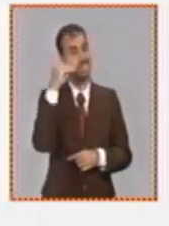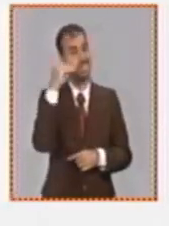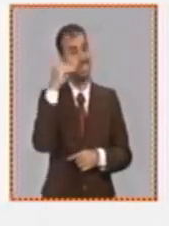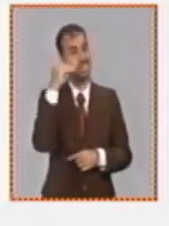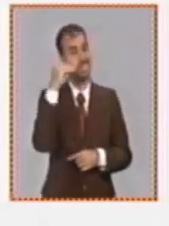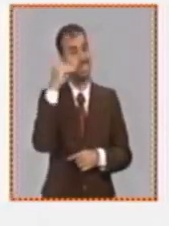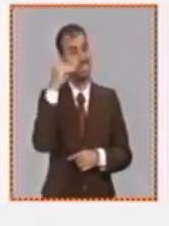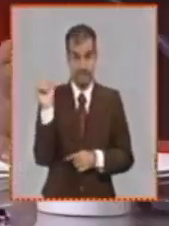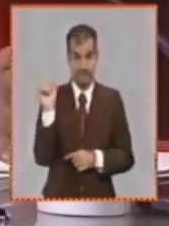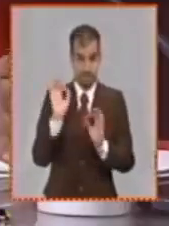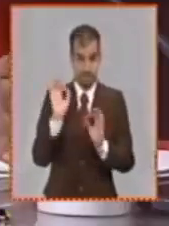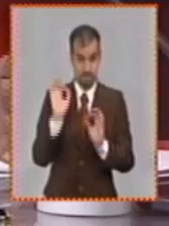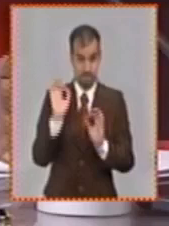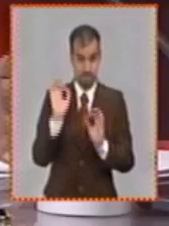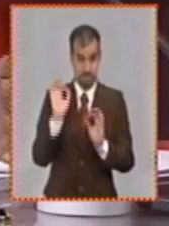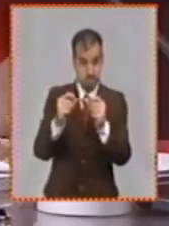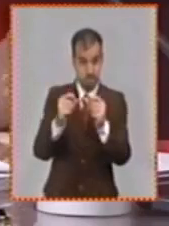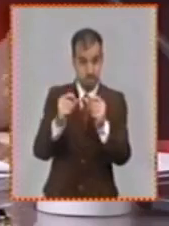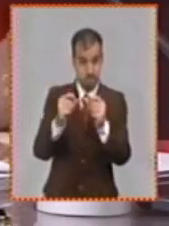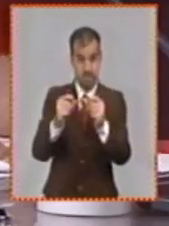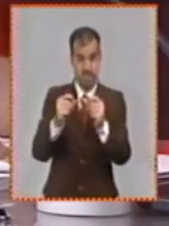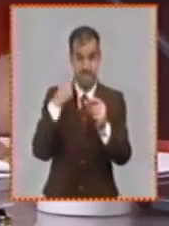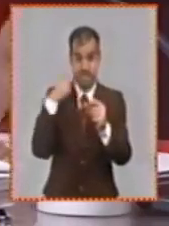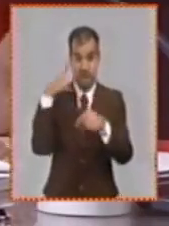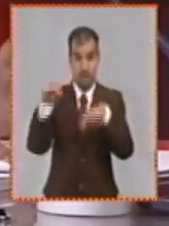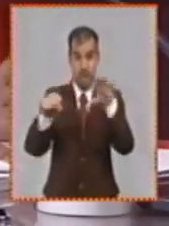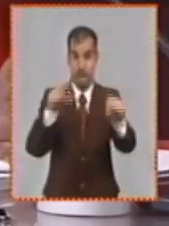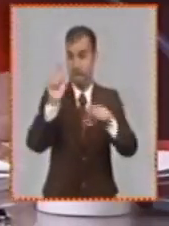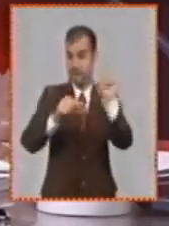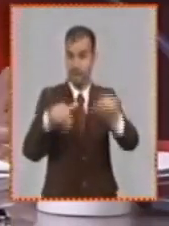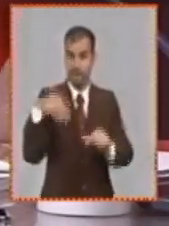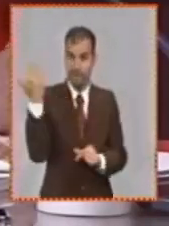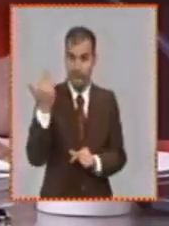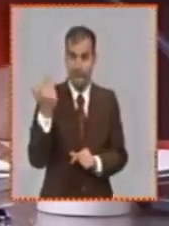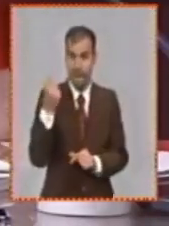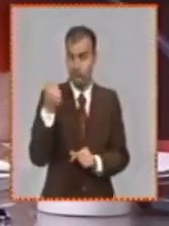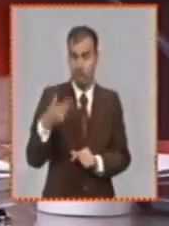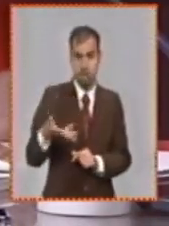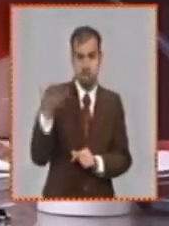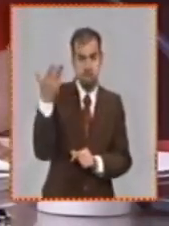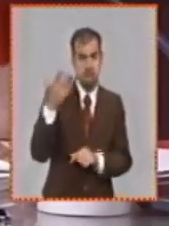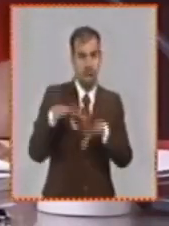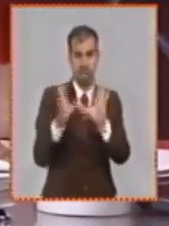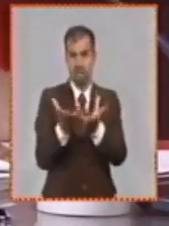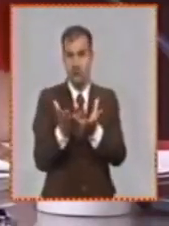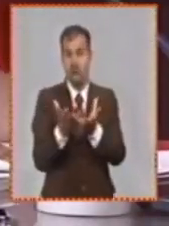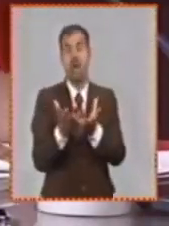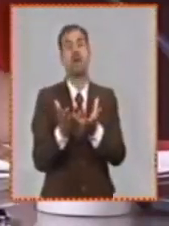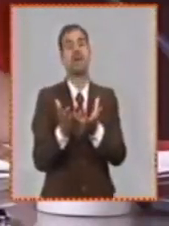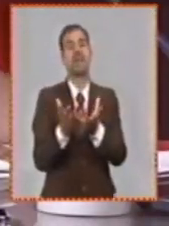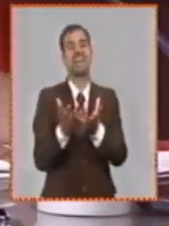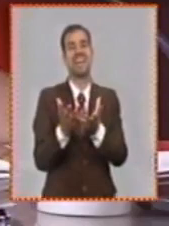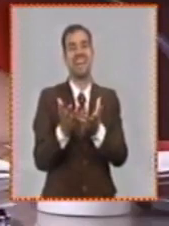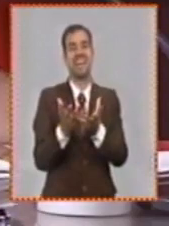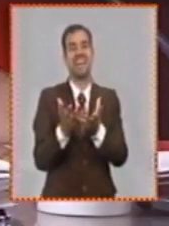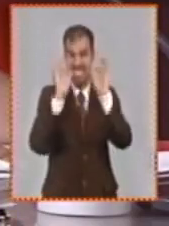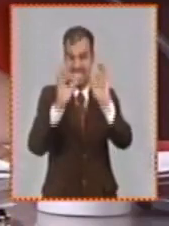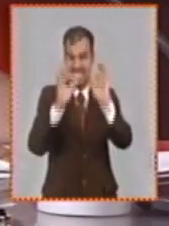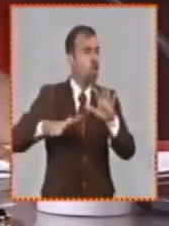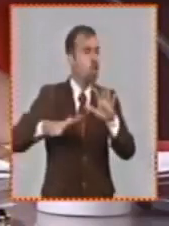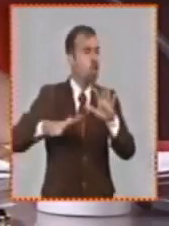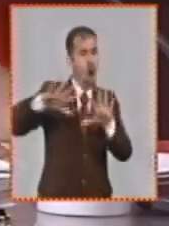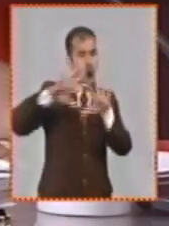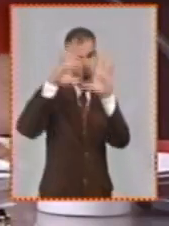representando este índice de detección de violaciones no estamos llegando a detectar todas las